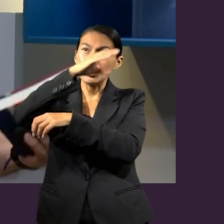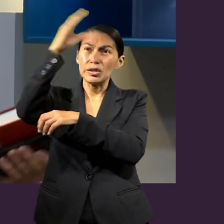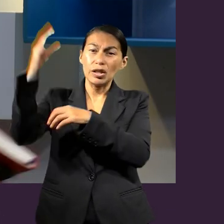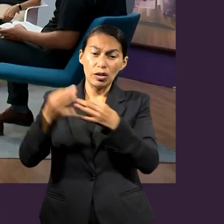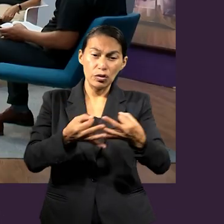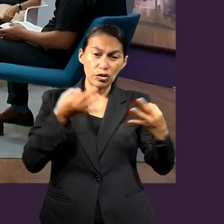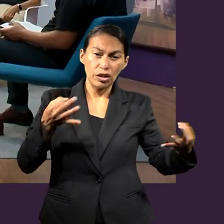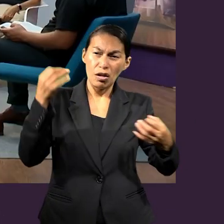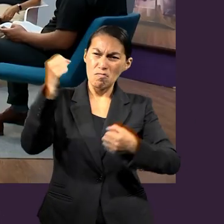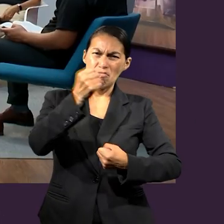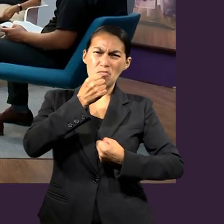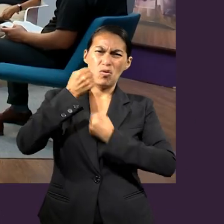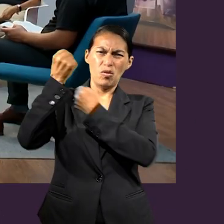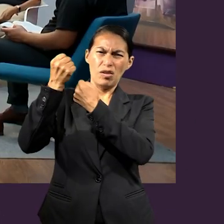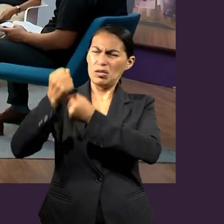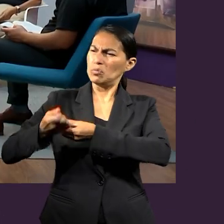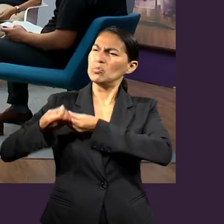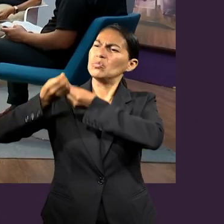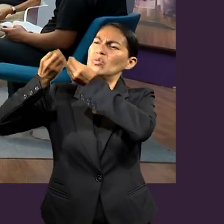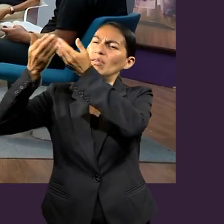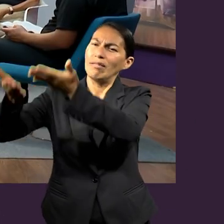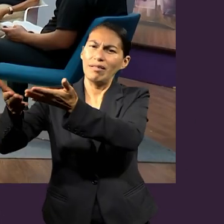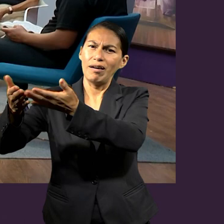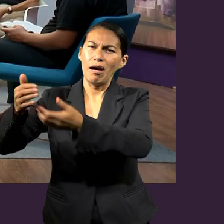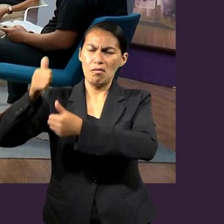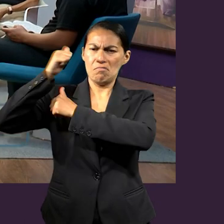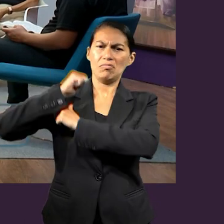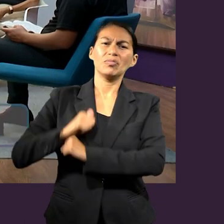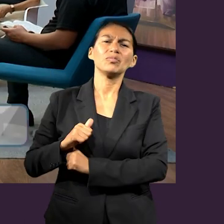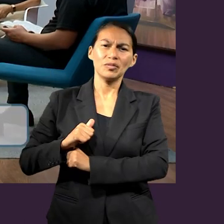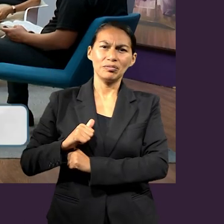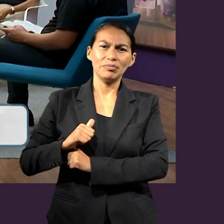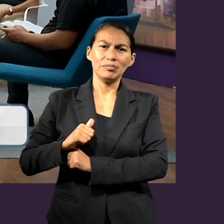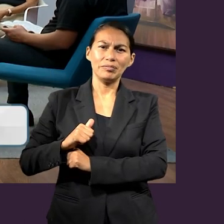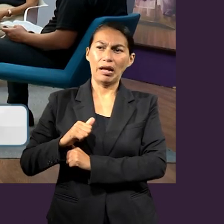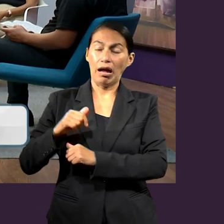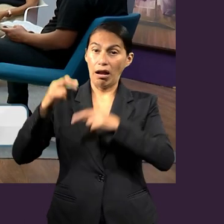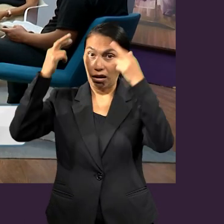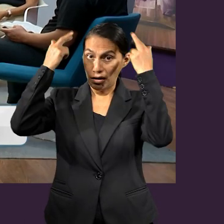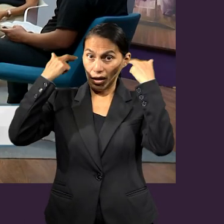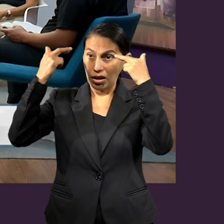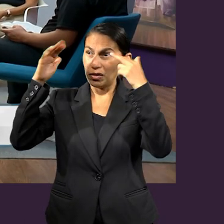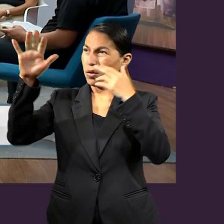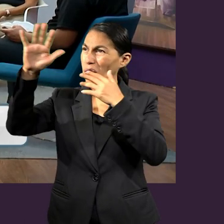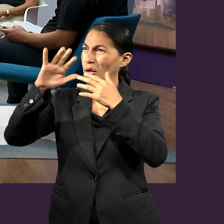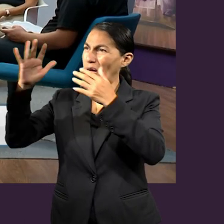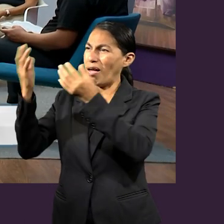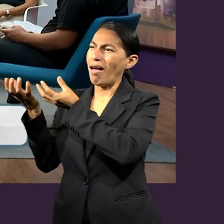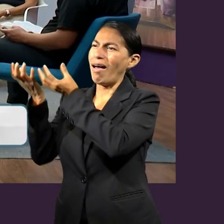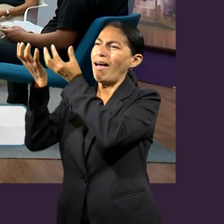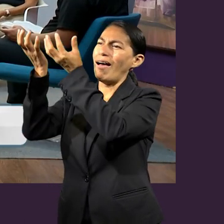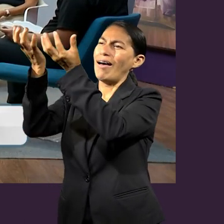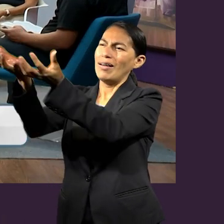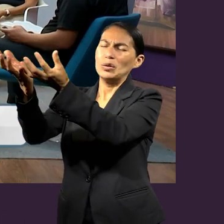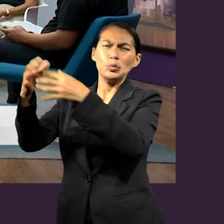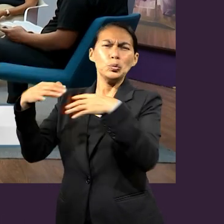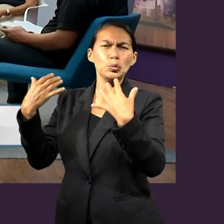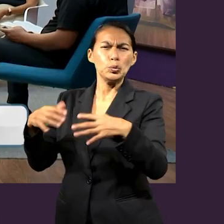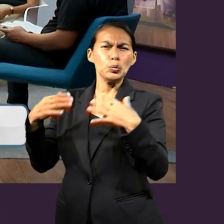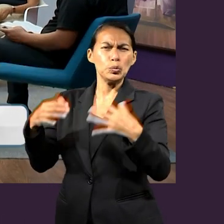potestad en el cielo y en la tierra, se le dio autoridad en su exaltación, se le dio el reino.